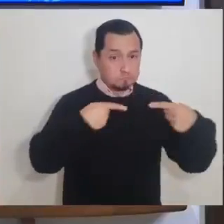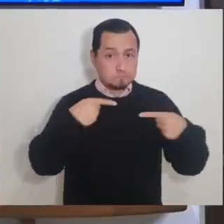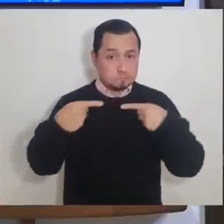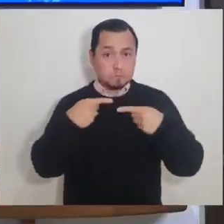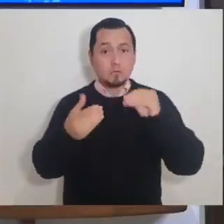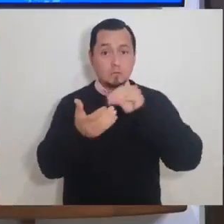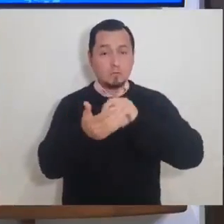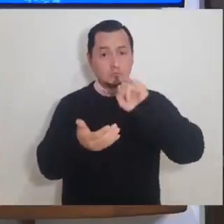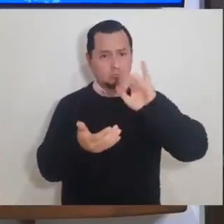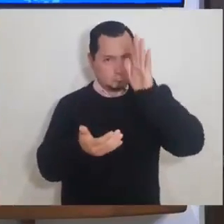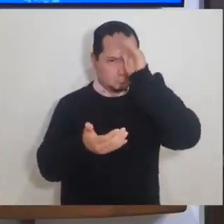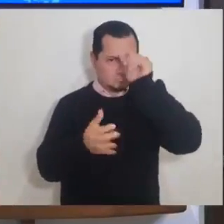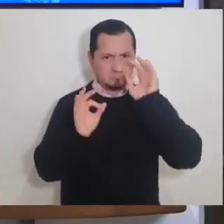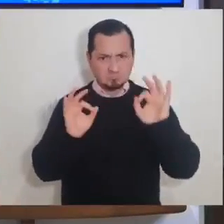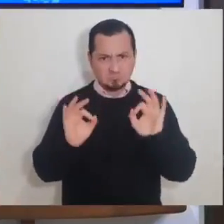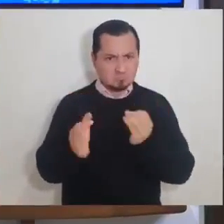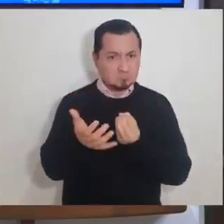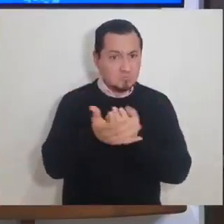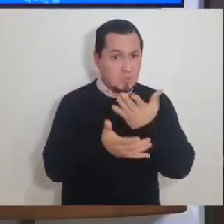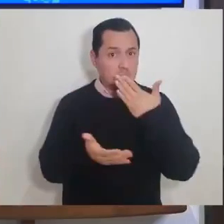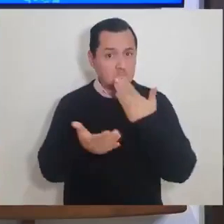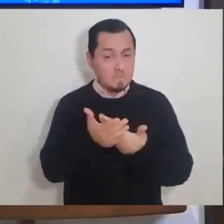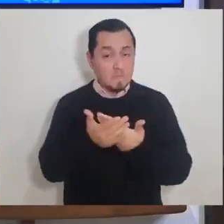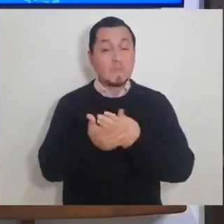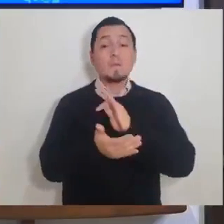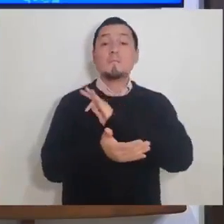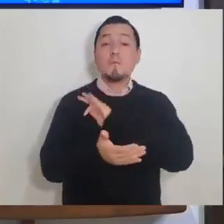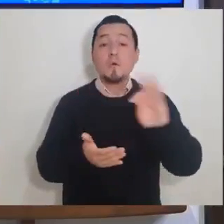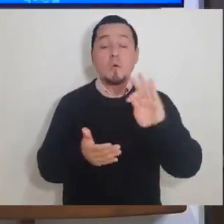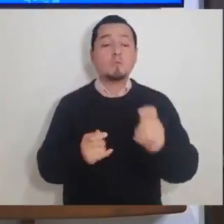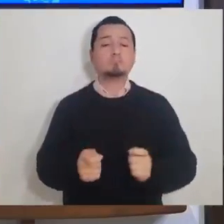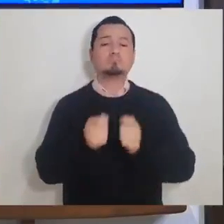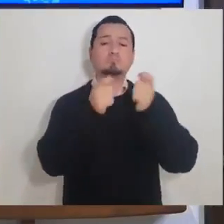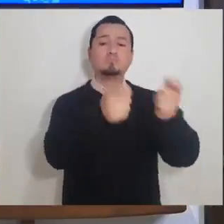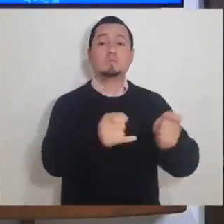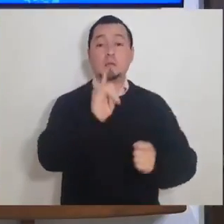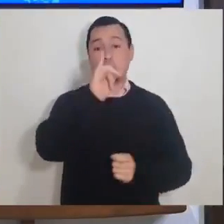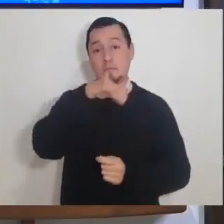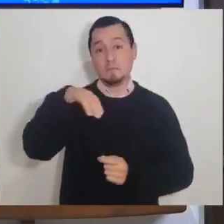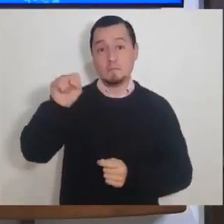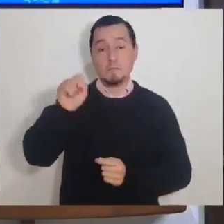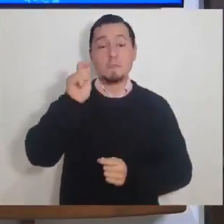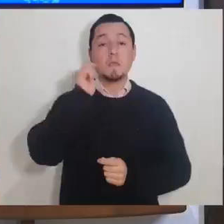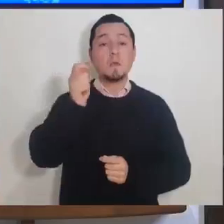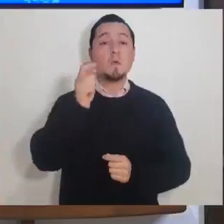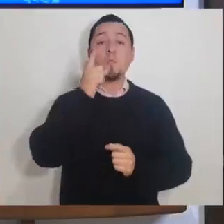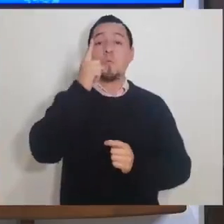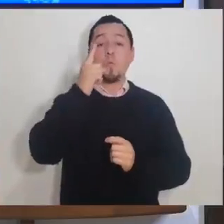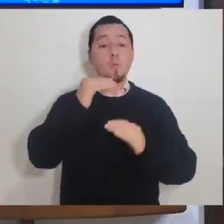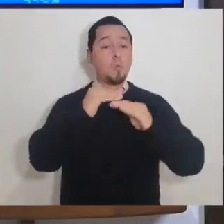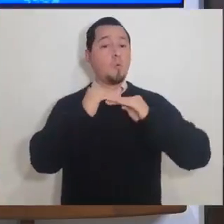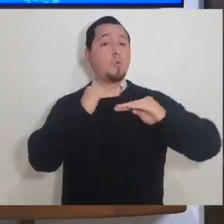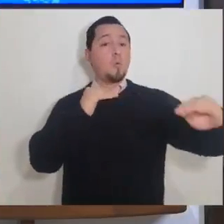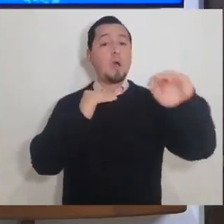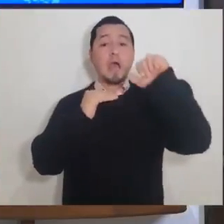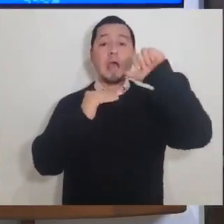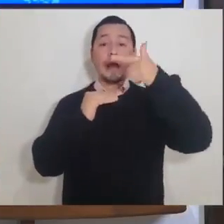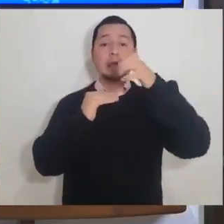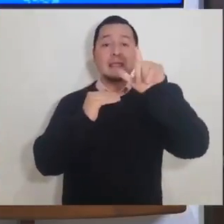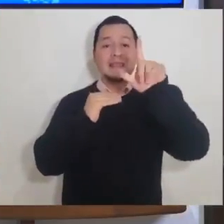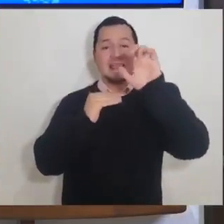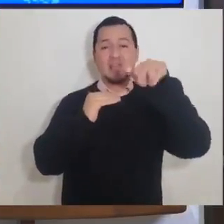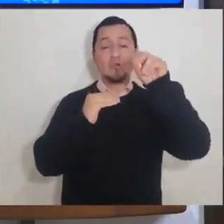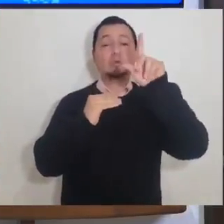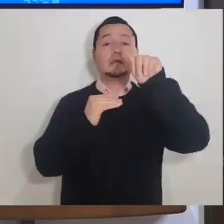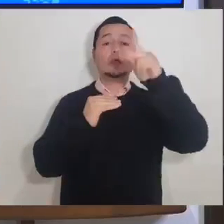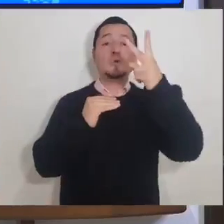horas, esperando que todo salga adecuadamente, para poder entregarle al seguro social un piso completo del Hospital Ángel Año,